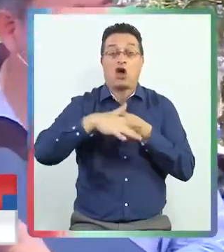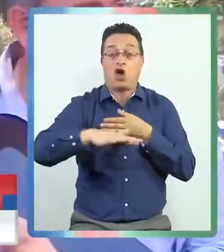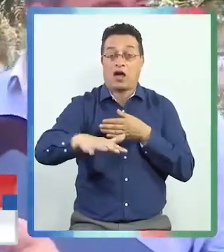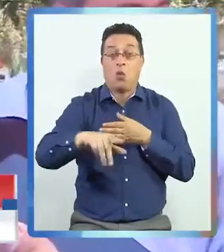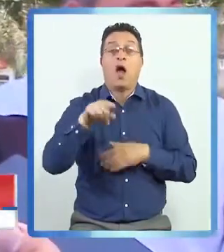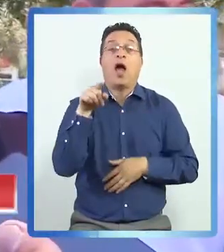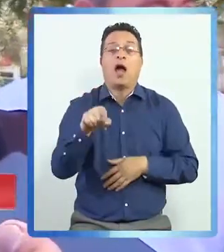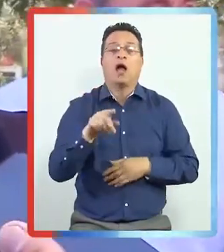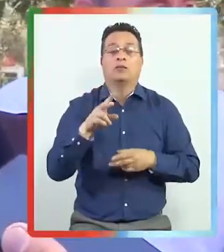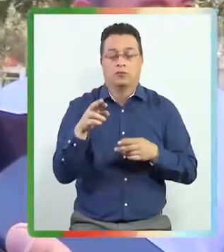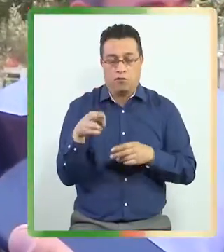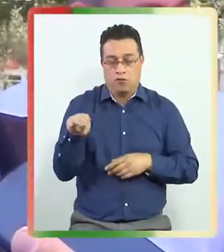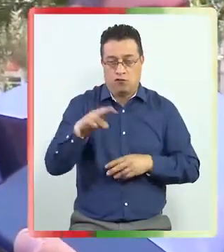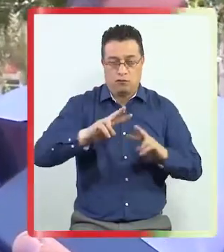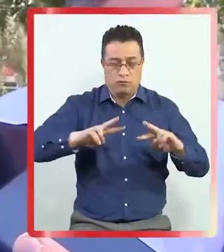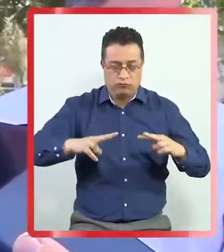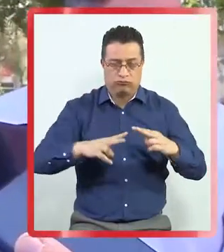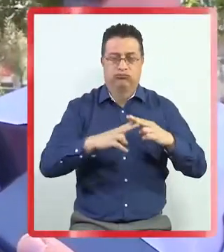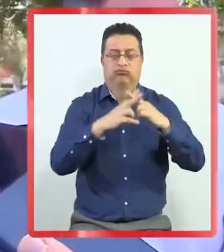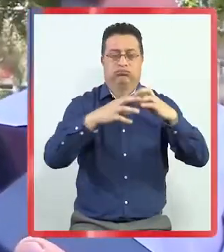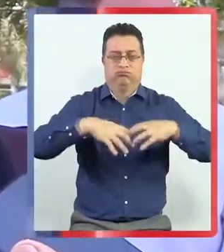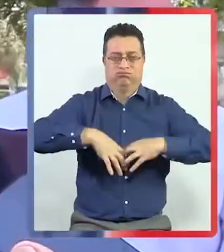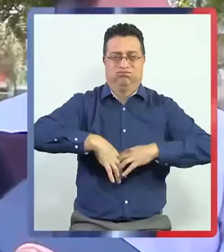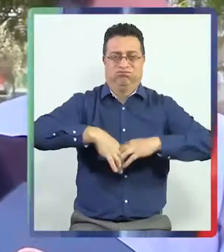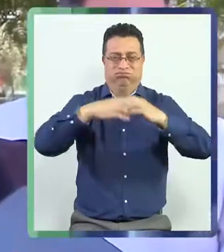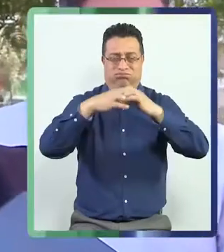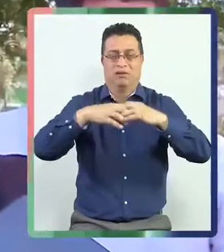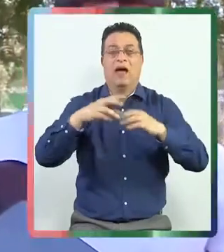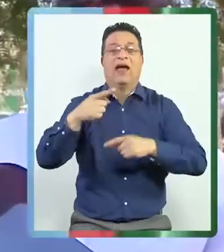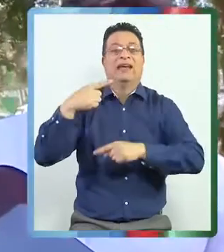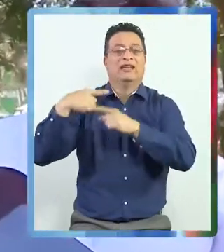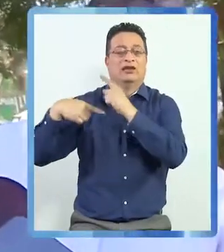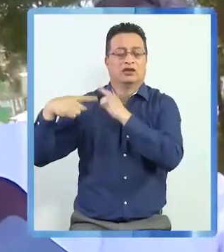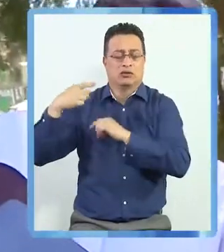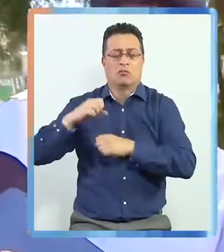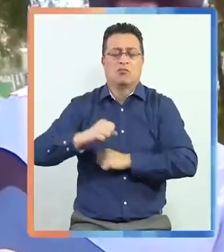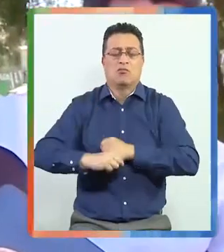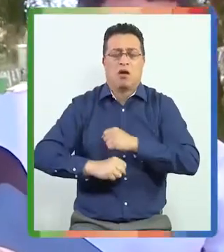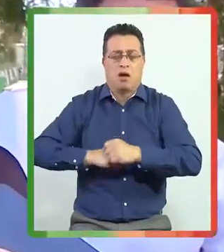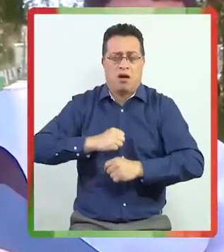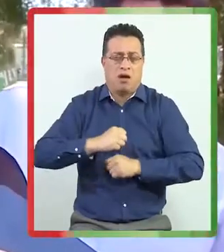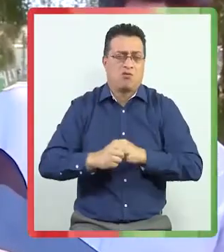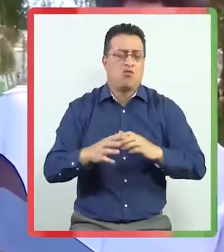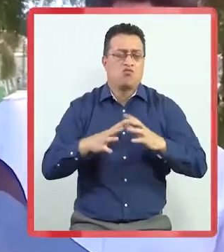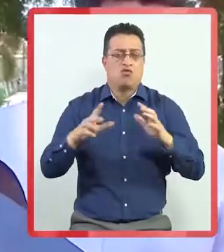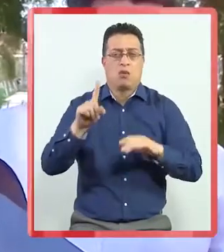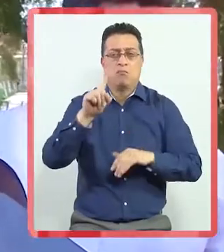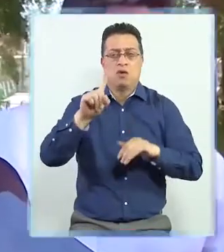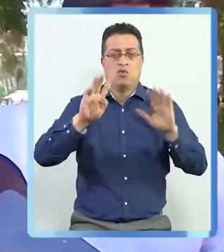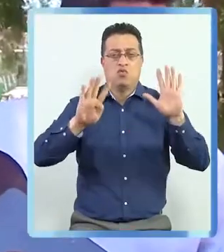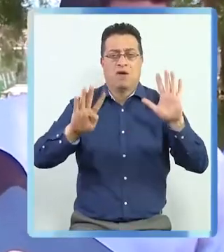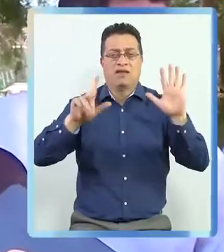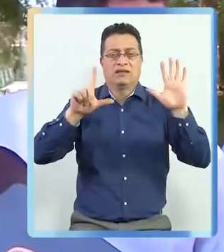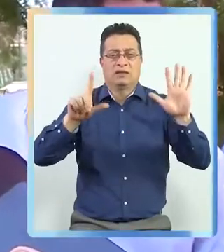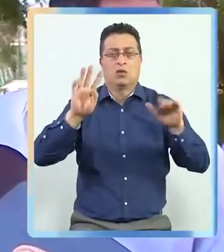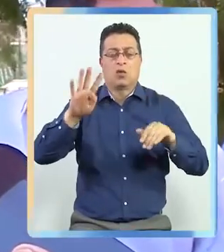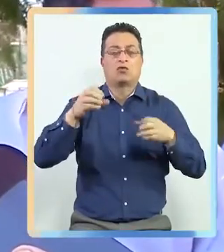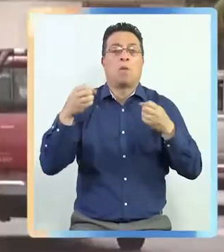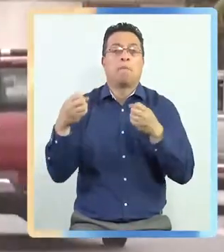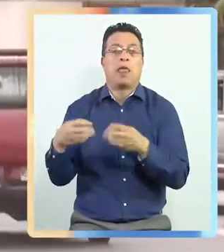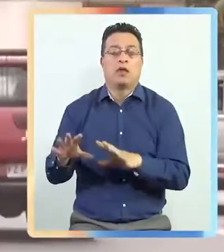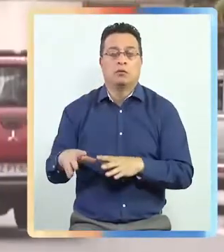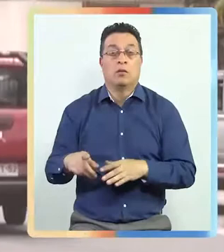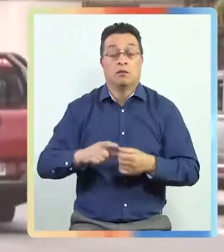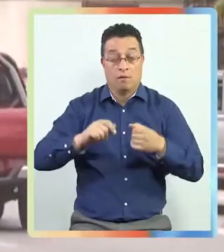se vuelva a reconstruir en base a la historia que ha tenido durante muchos años y que en 1974 la